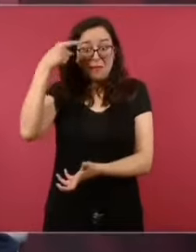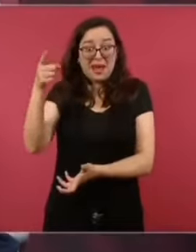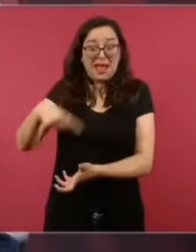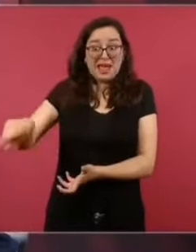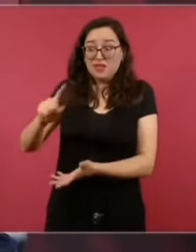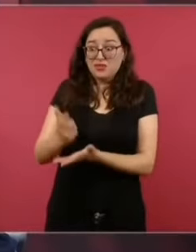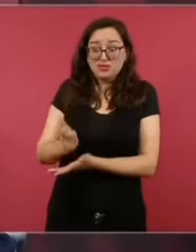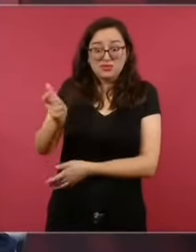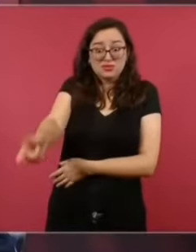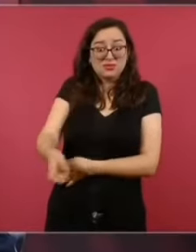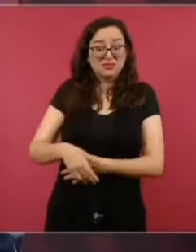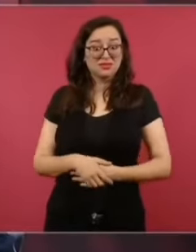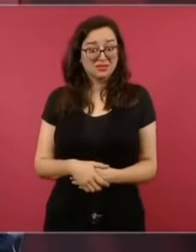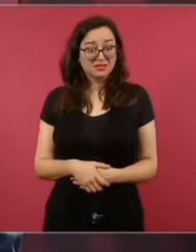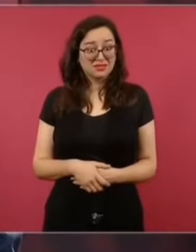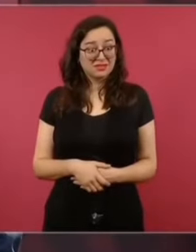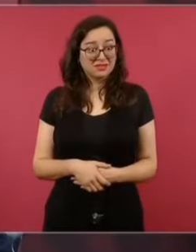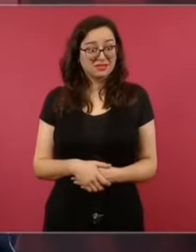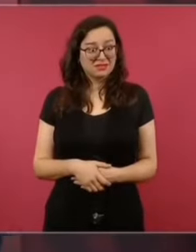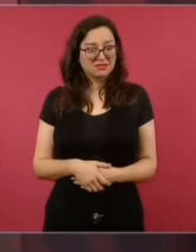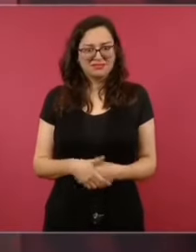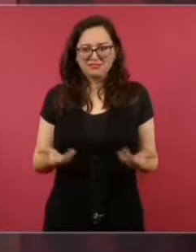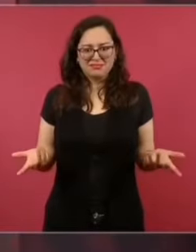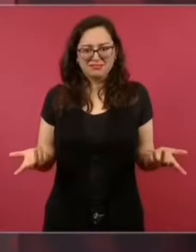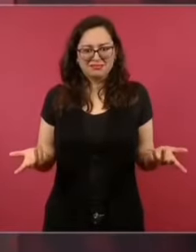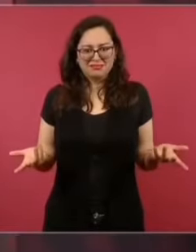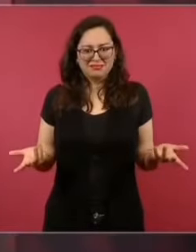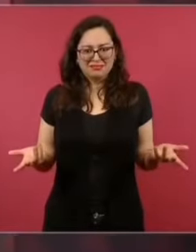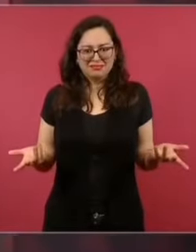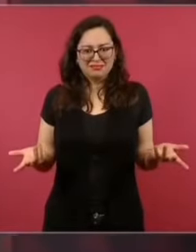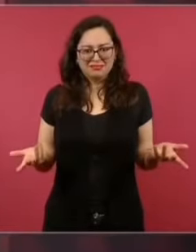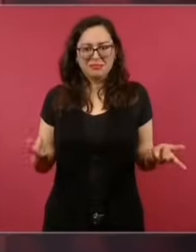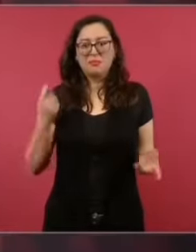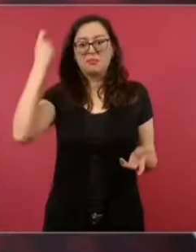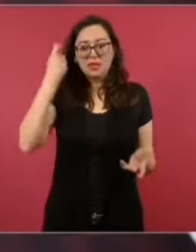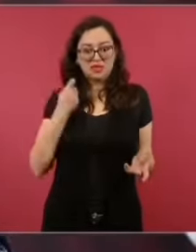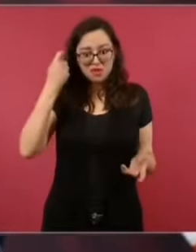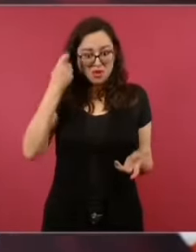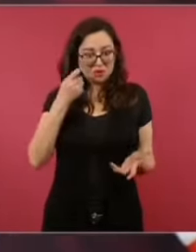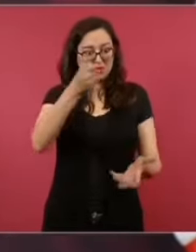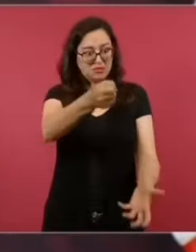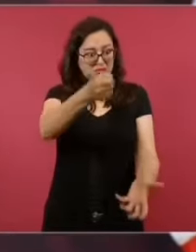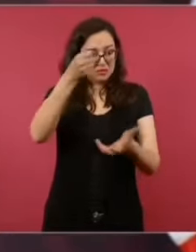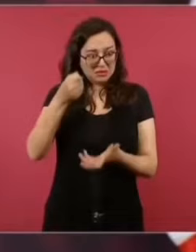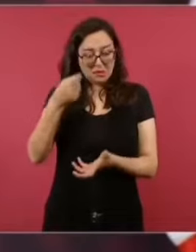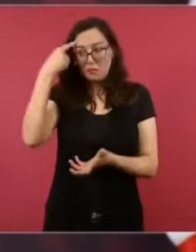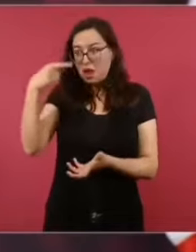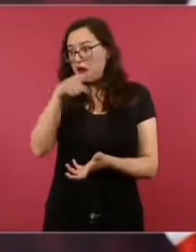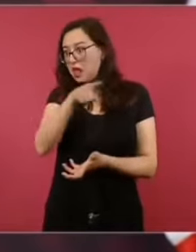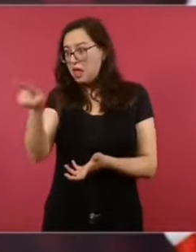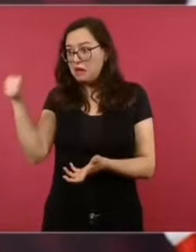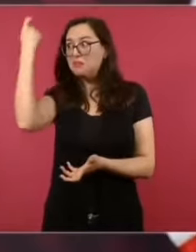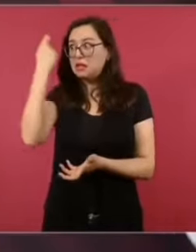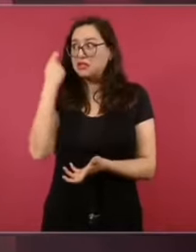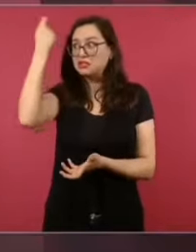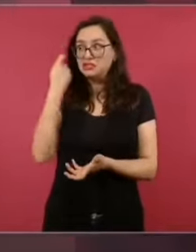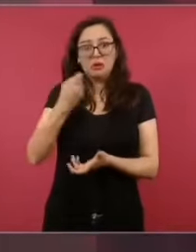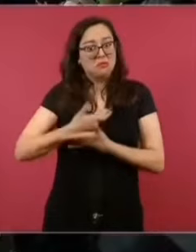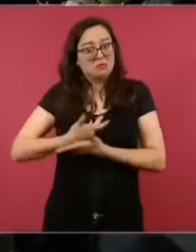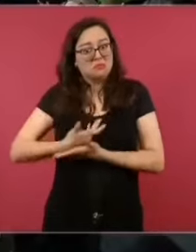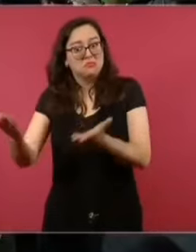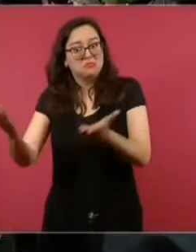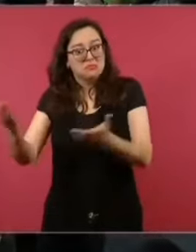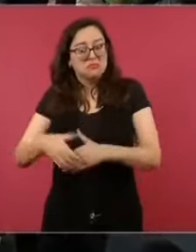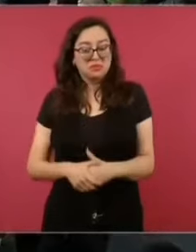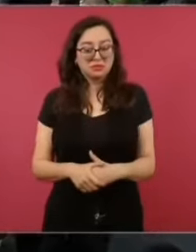es pensión para la pensión, si ese dinero